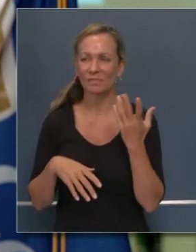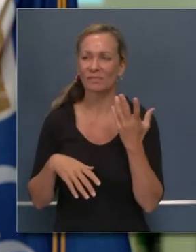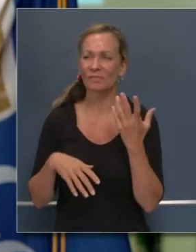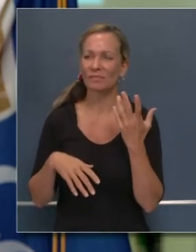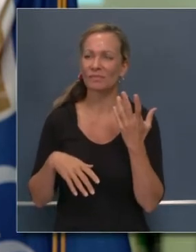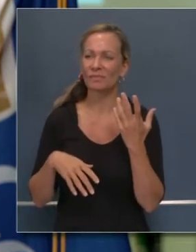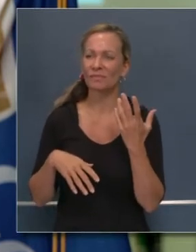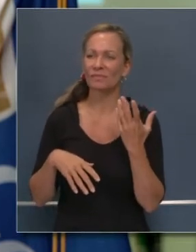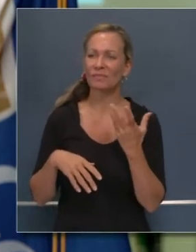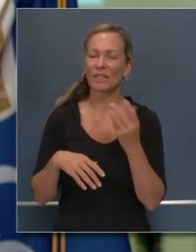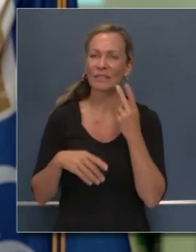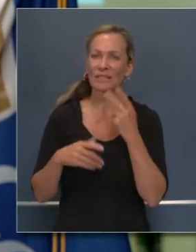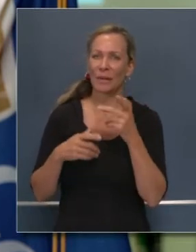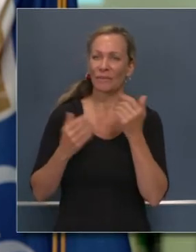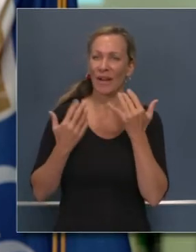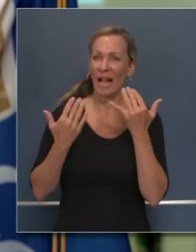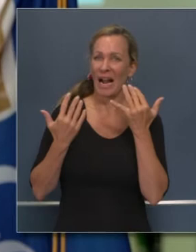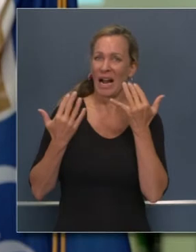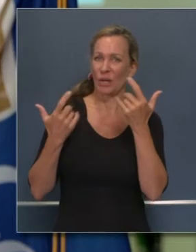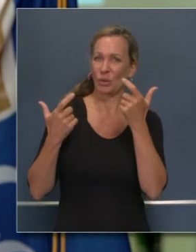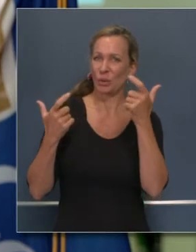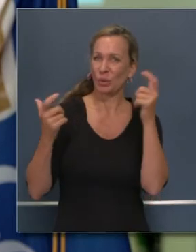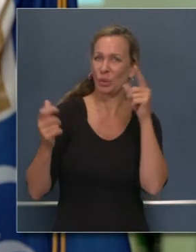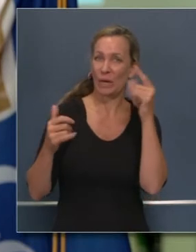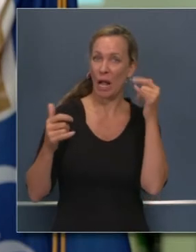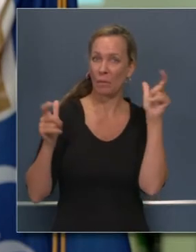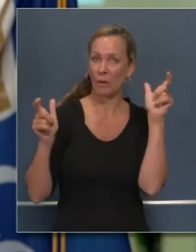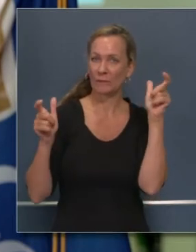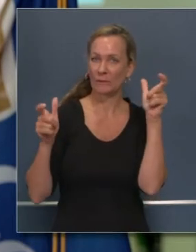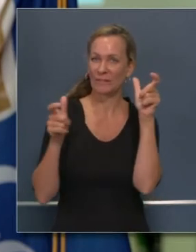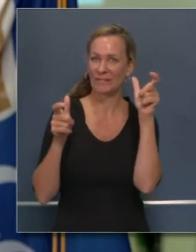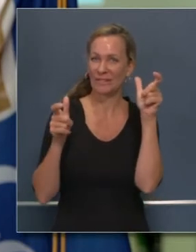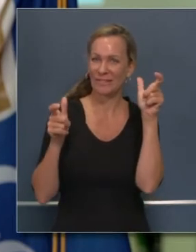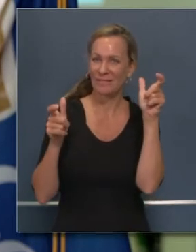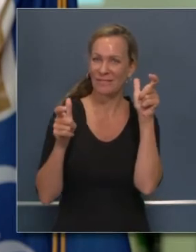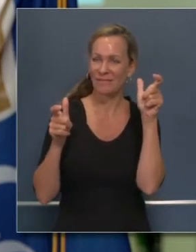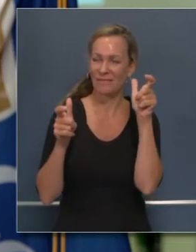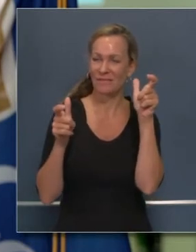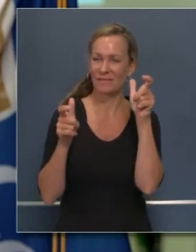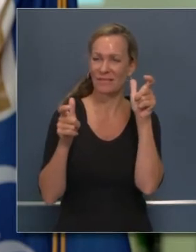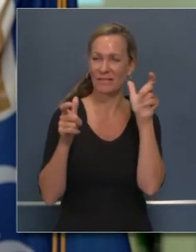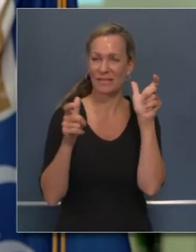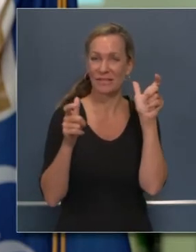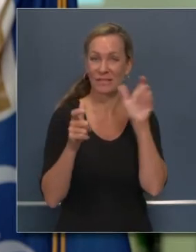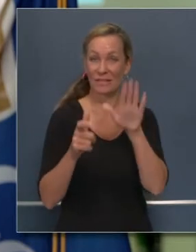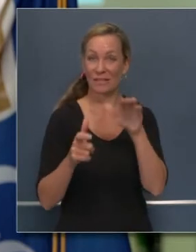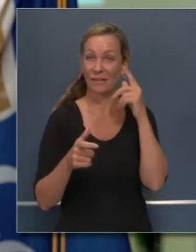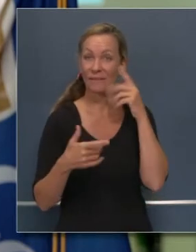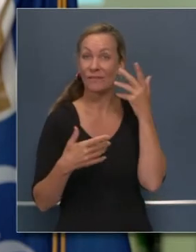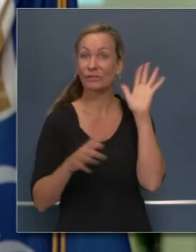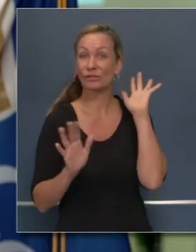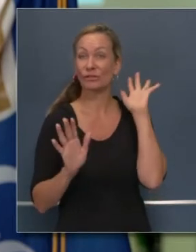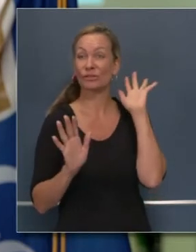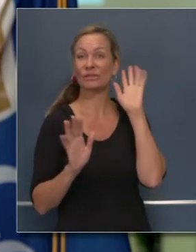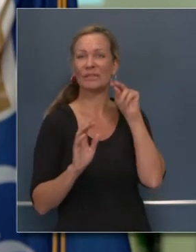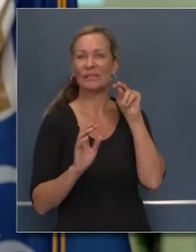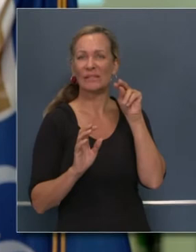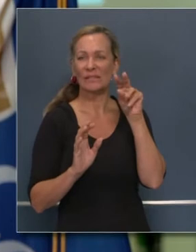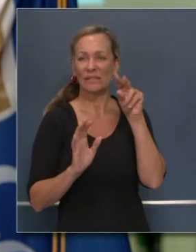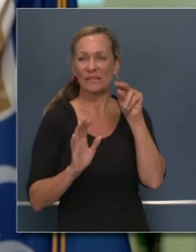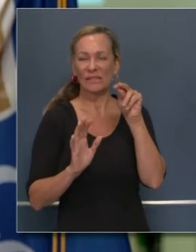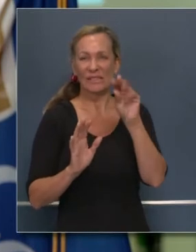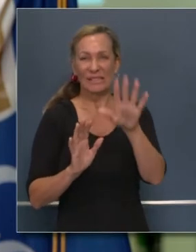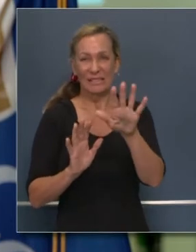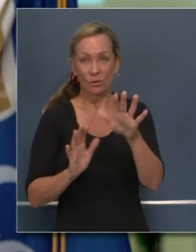progreso con estos incendios tan difíciles con los relámpagos y todo eso. Es una semana muy importante esta